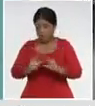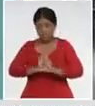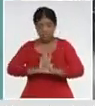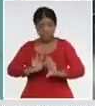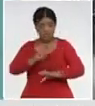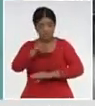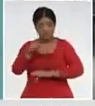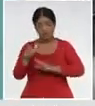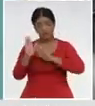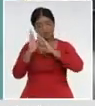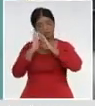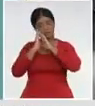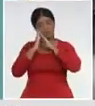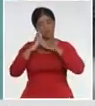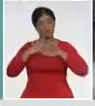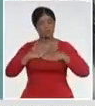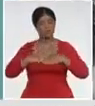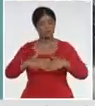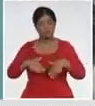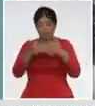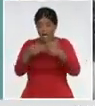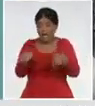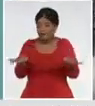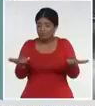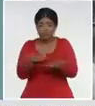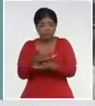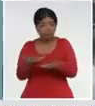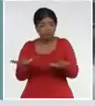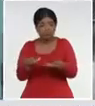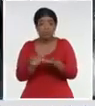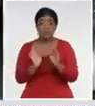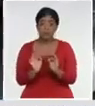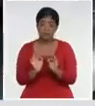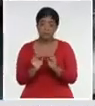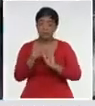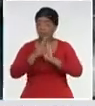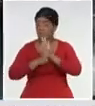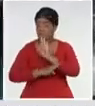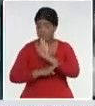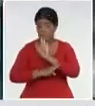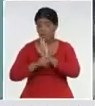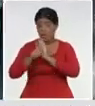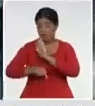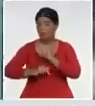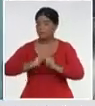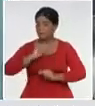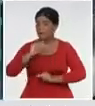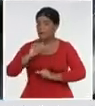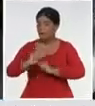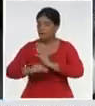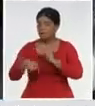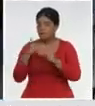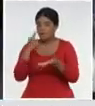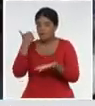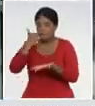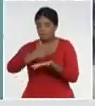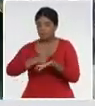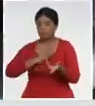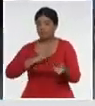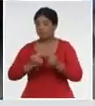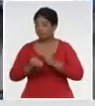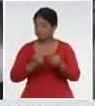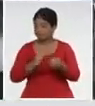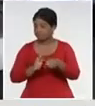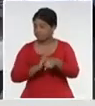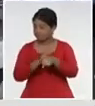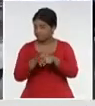nadie en las calles, son medidas de contención. En una ciudad ya ha logrado controlar la pandemia. Recordemos que Santiago de Cuba